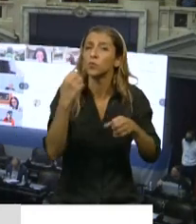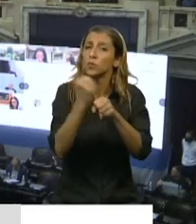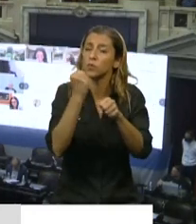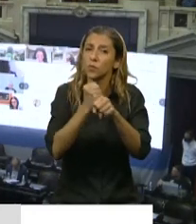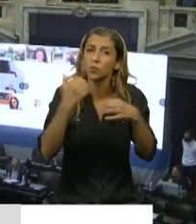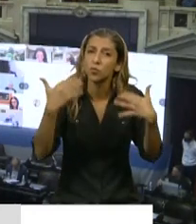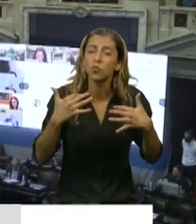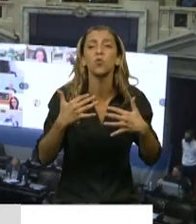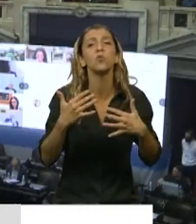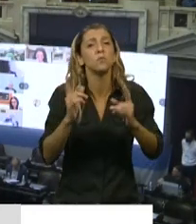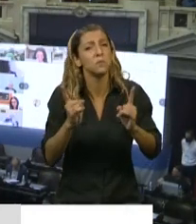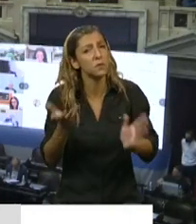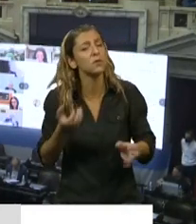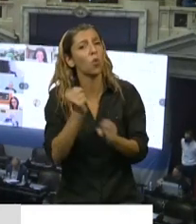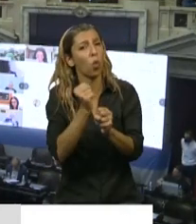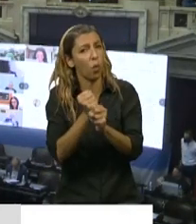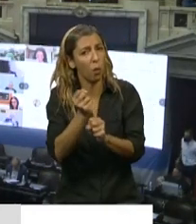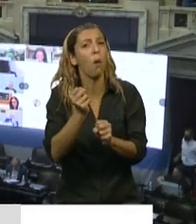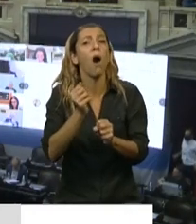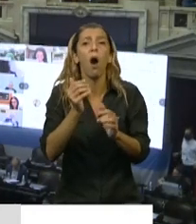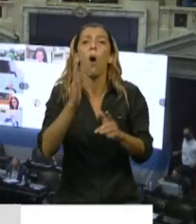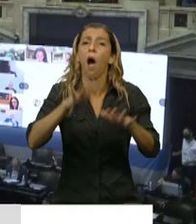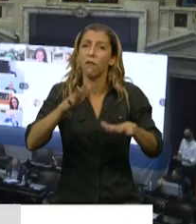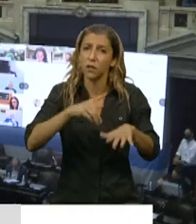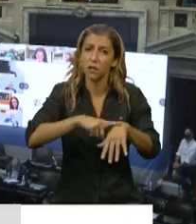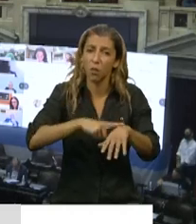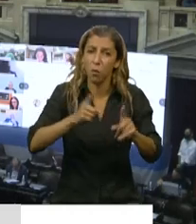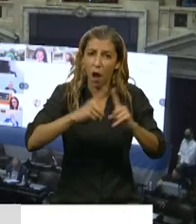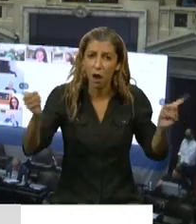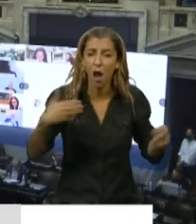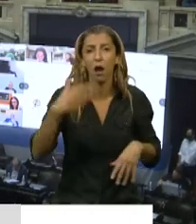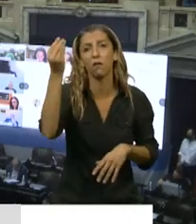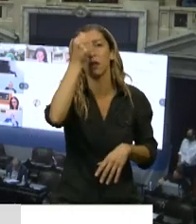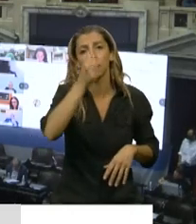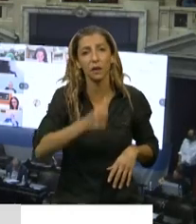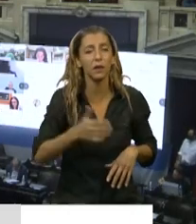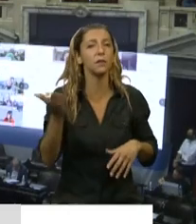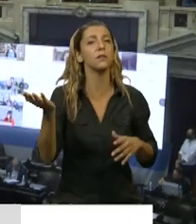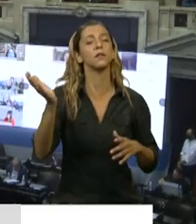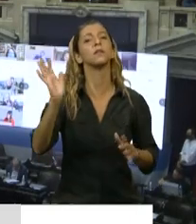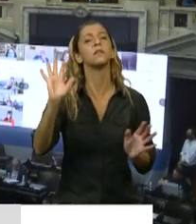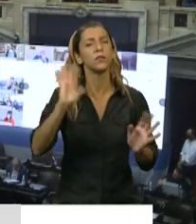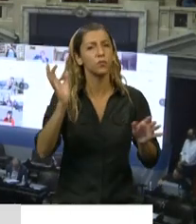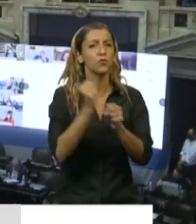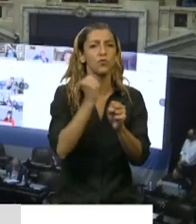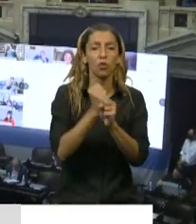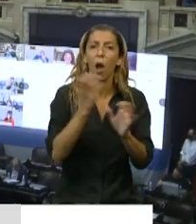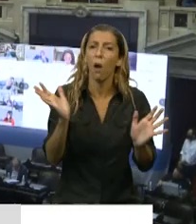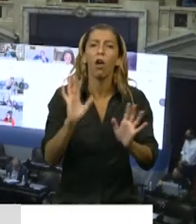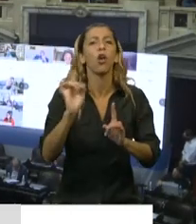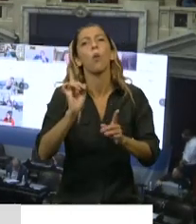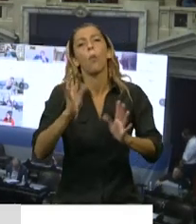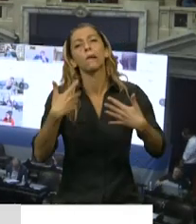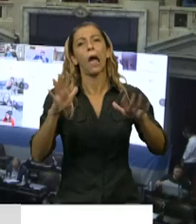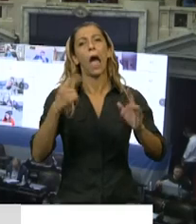trabajos en los fines de semana, extensiones de jornadas, mucho más allá de las jornadas legales autorizadas,